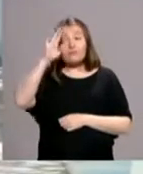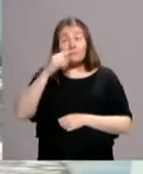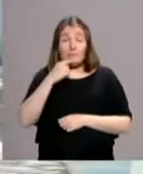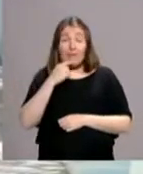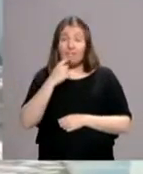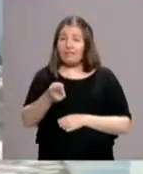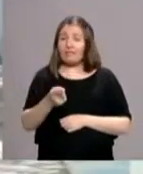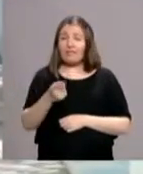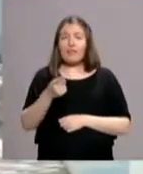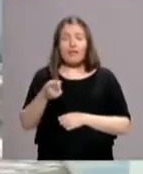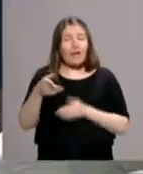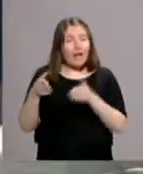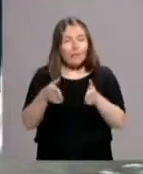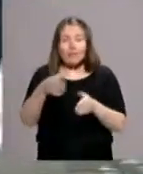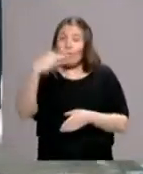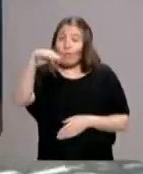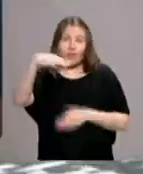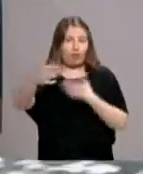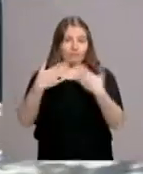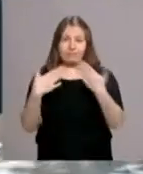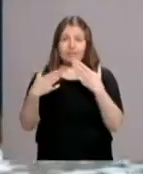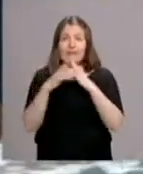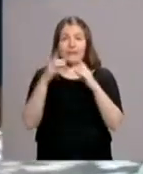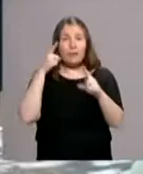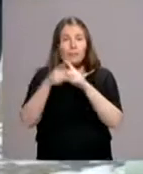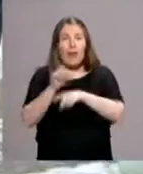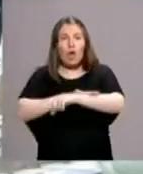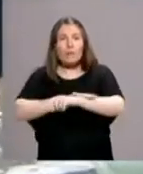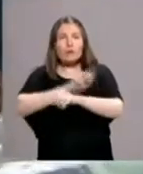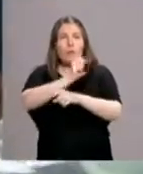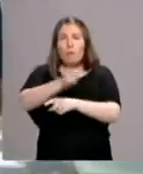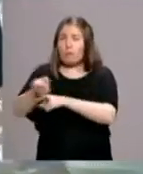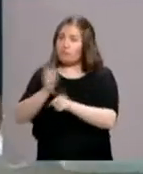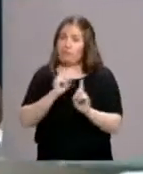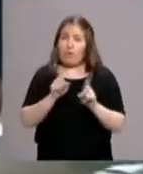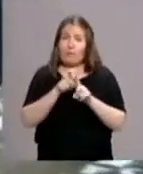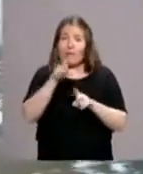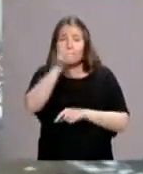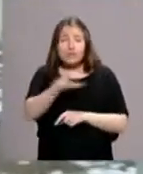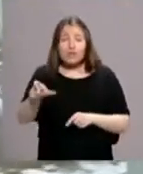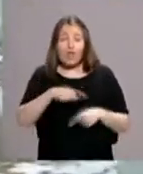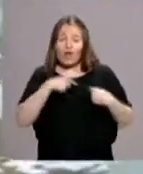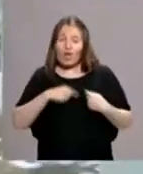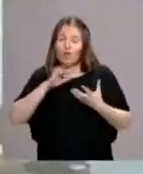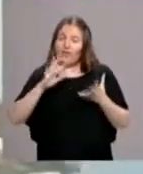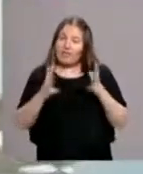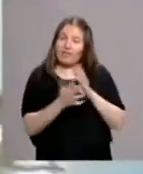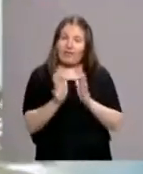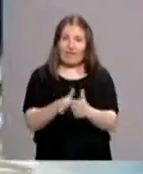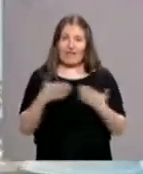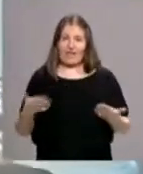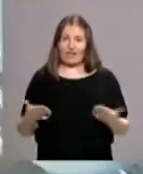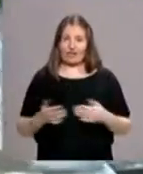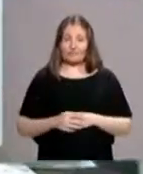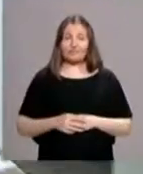y que la Iglesia no está para cambiar gobiernos, sino para llegar al corazón de los hombres con el Evangelio. Eso ha sido una línea que